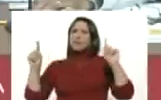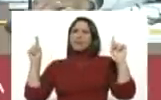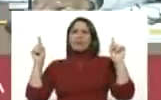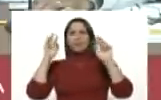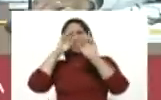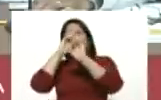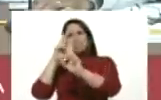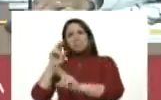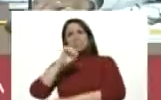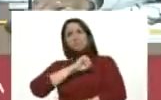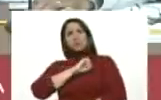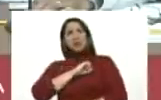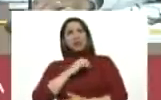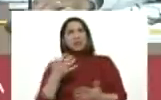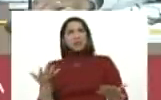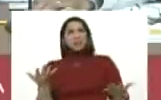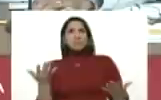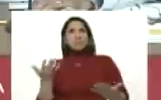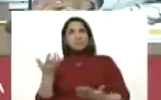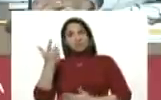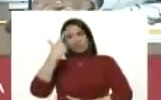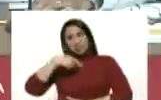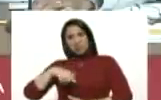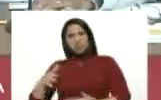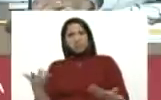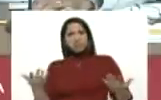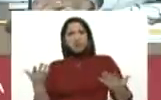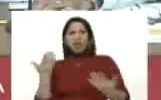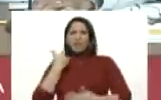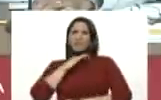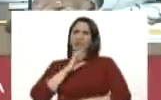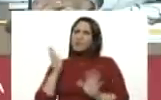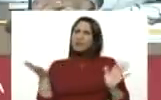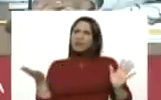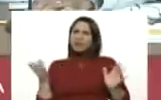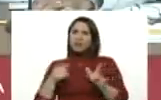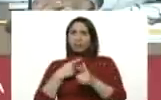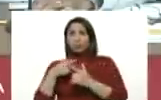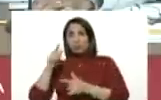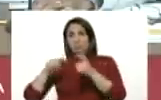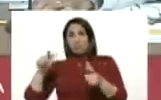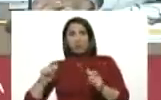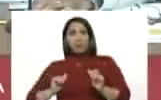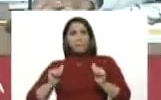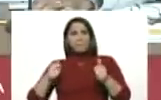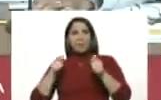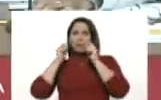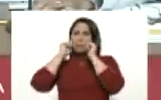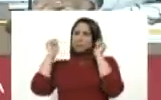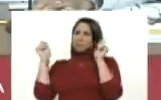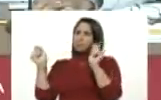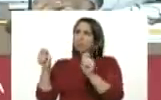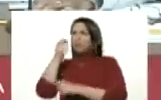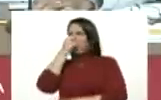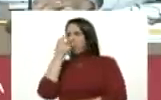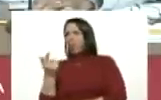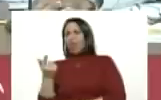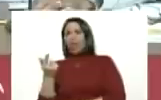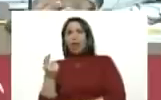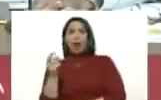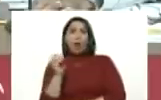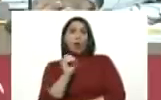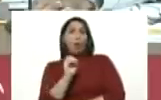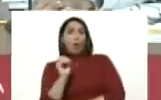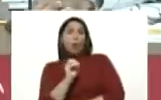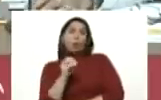el miedo a la enfermedad. Y la gente empieza a quitarse el tapabocas, a